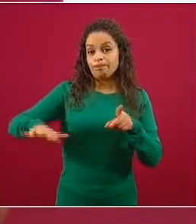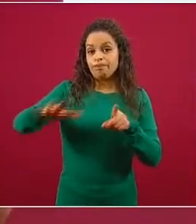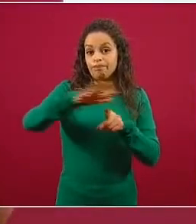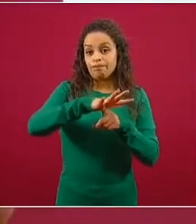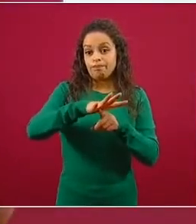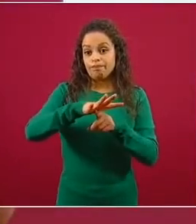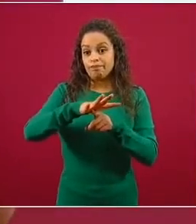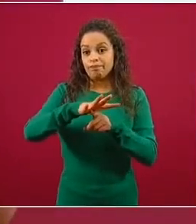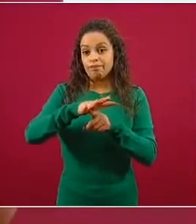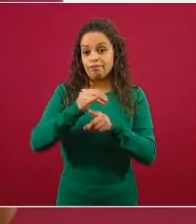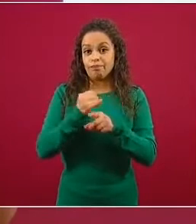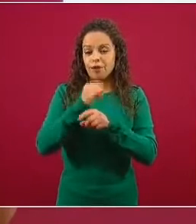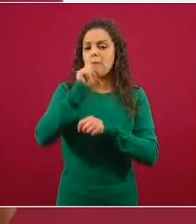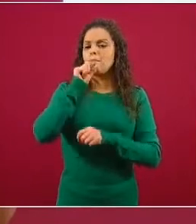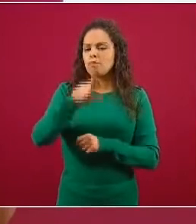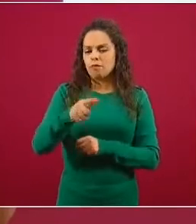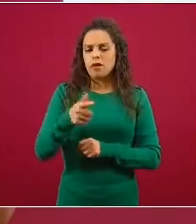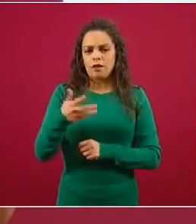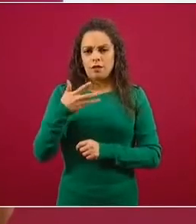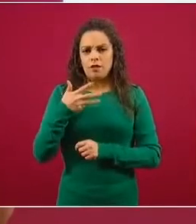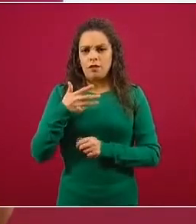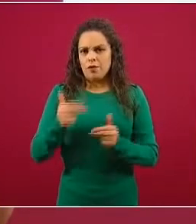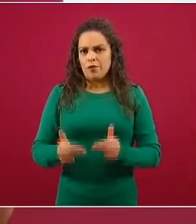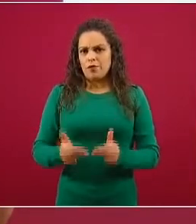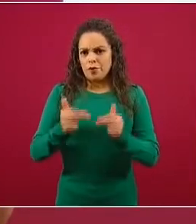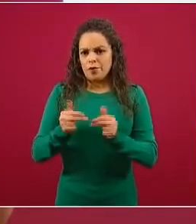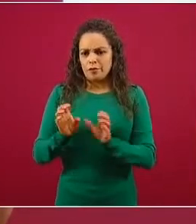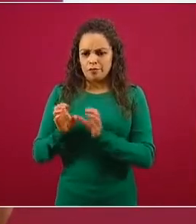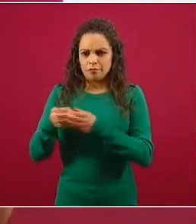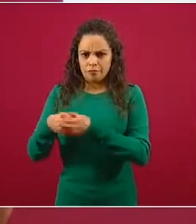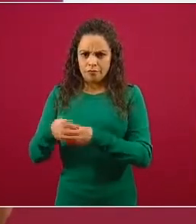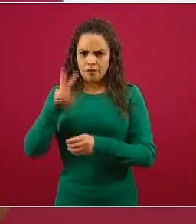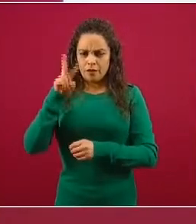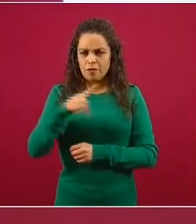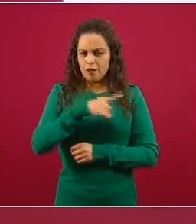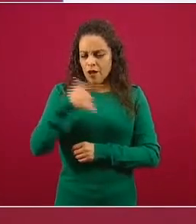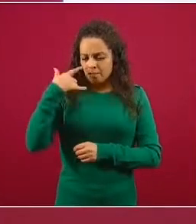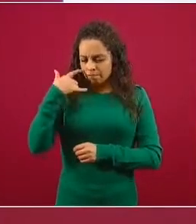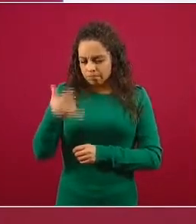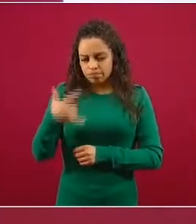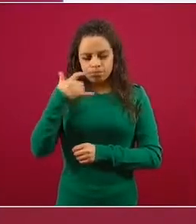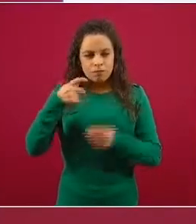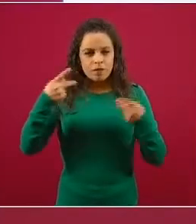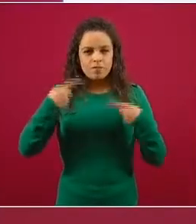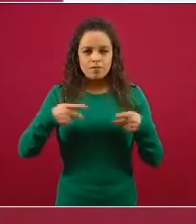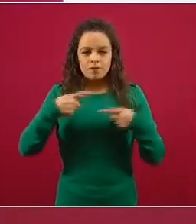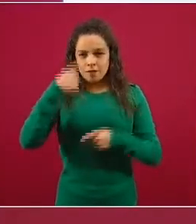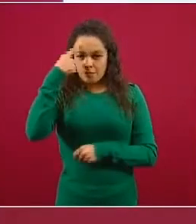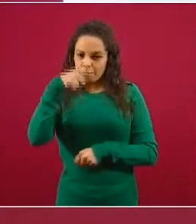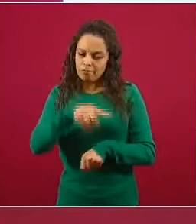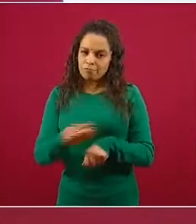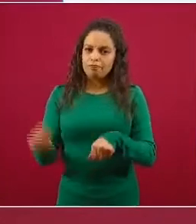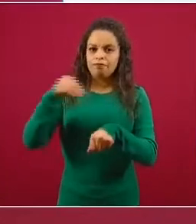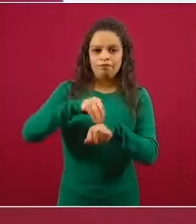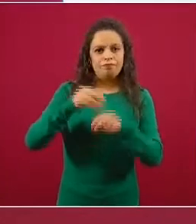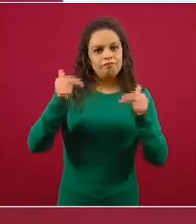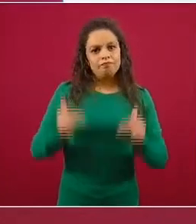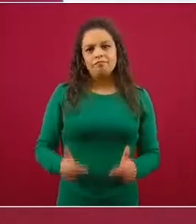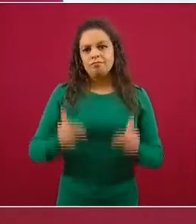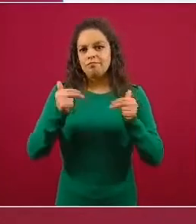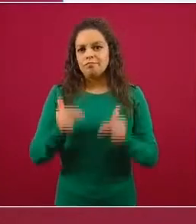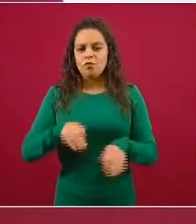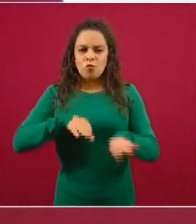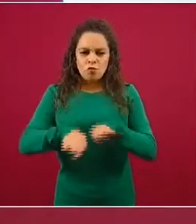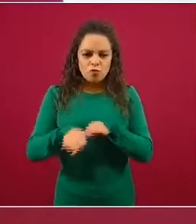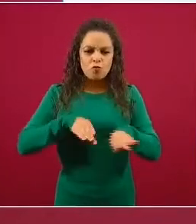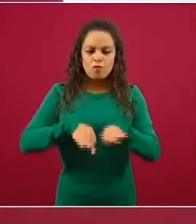pequeños negocios, estos grandes esfuerzos empresariales de gente con mucho esfuerzo, que